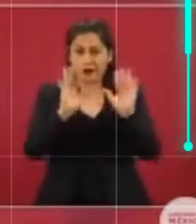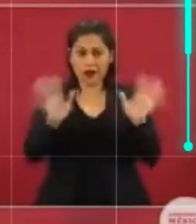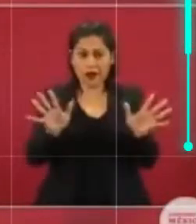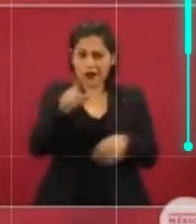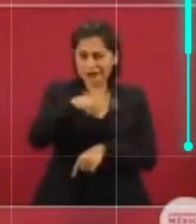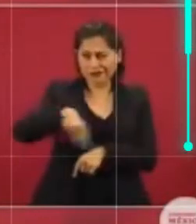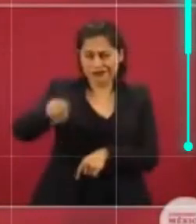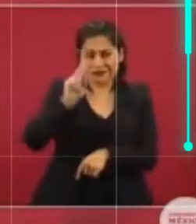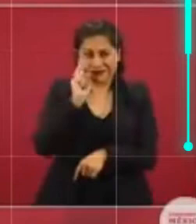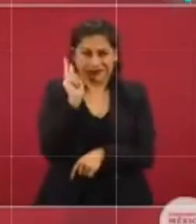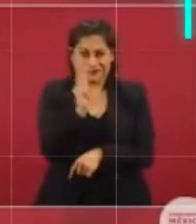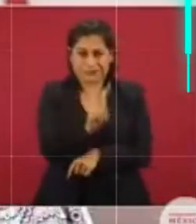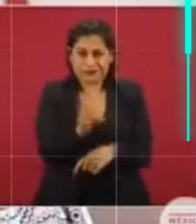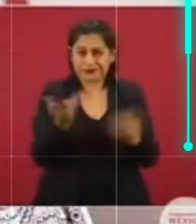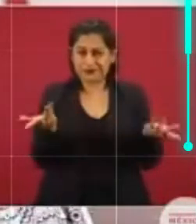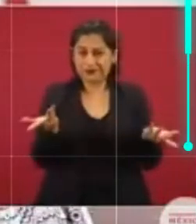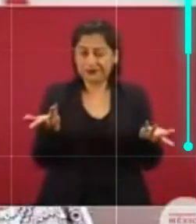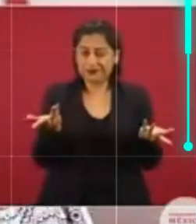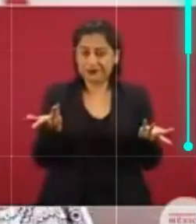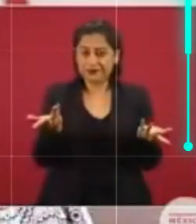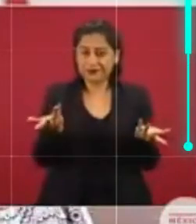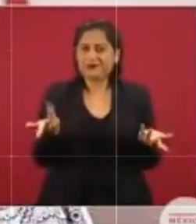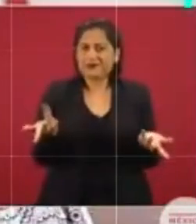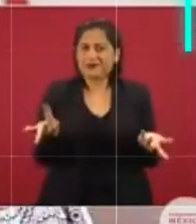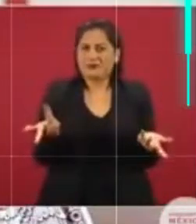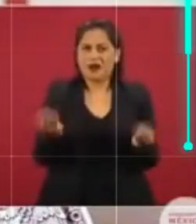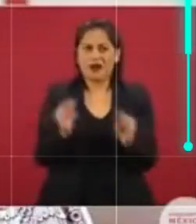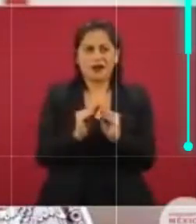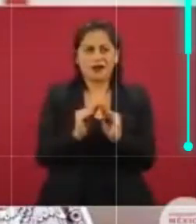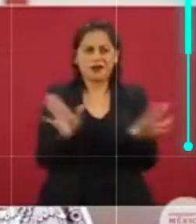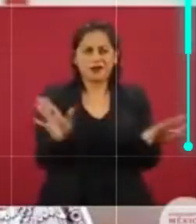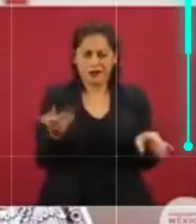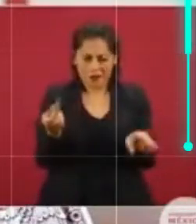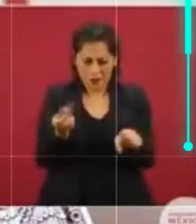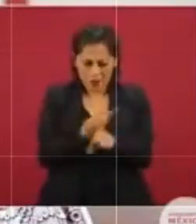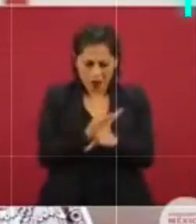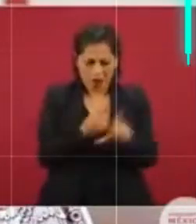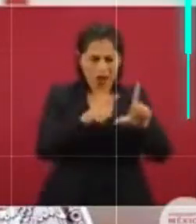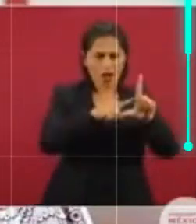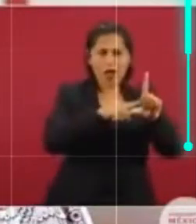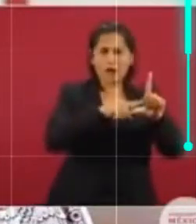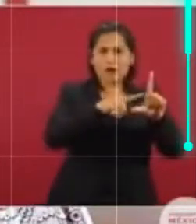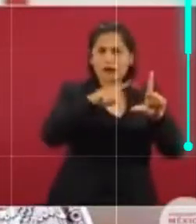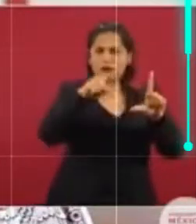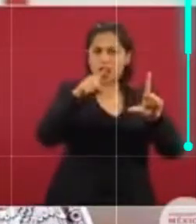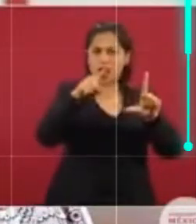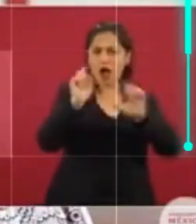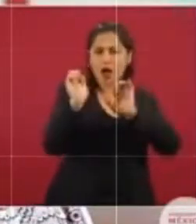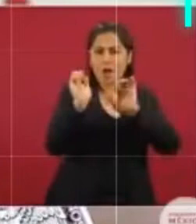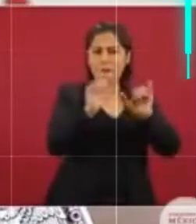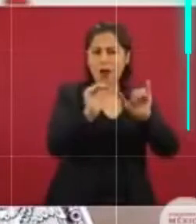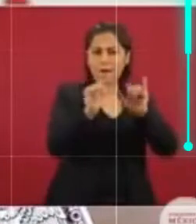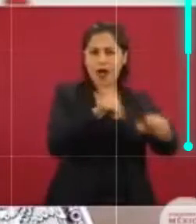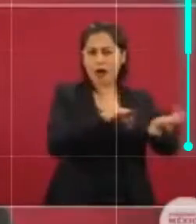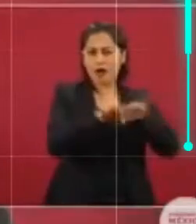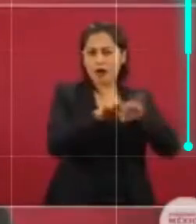¿a qué se debe que se pierden 300 mil empleos en diciembre?